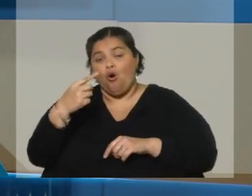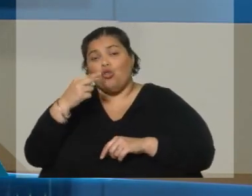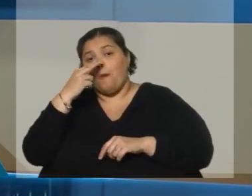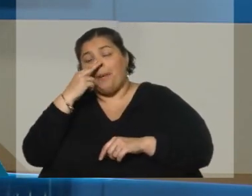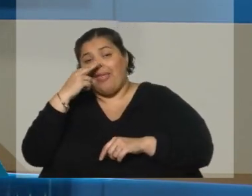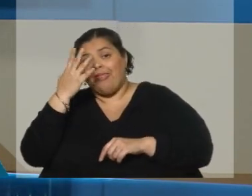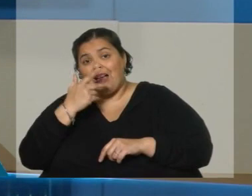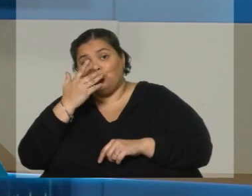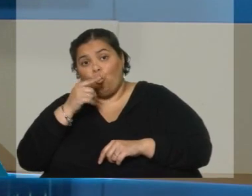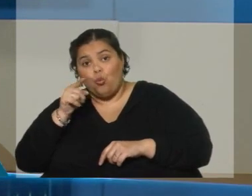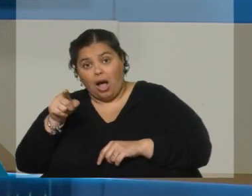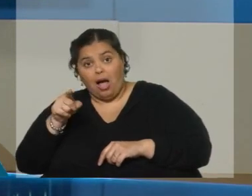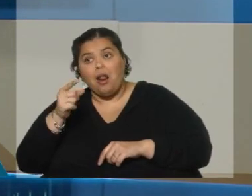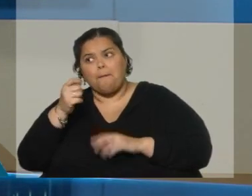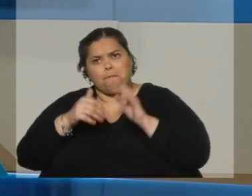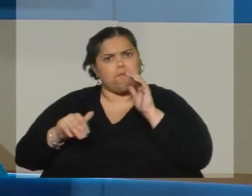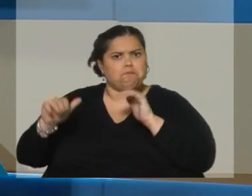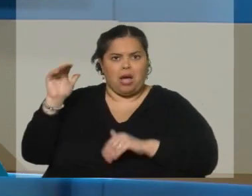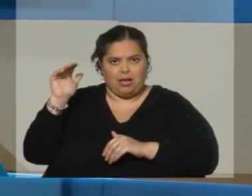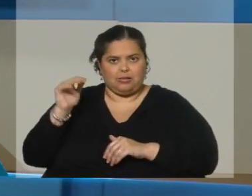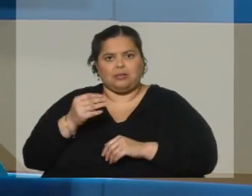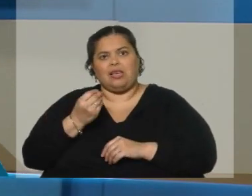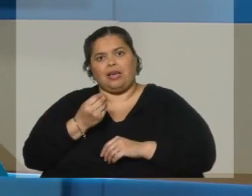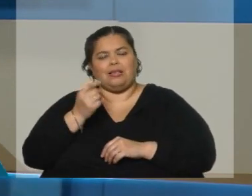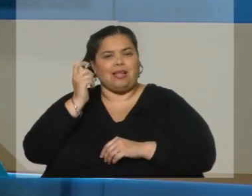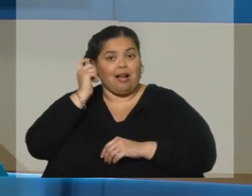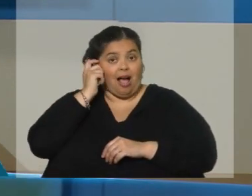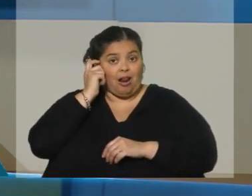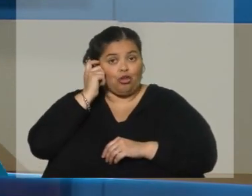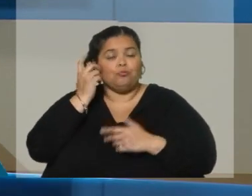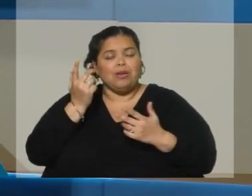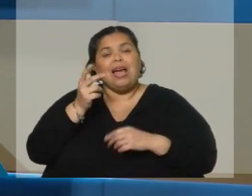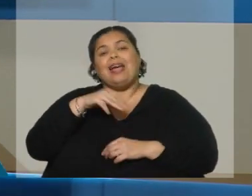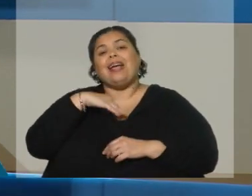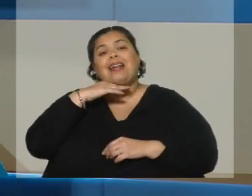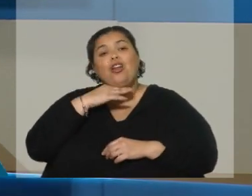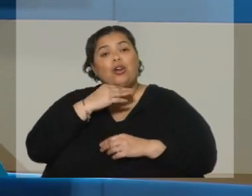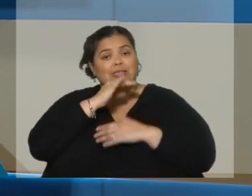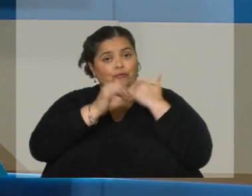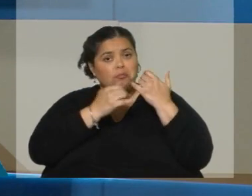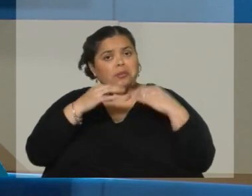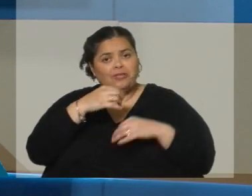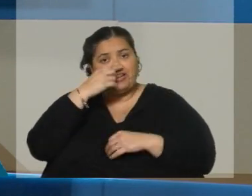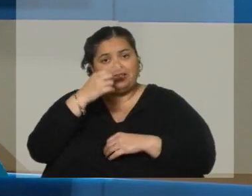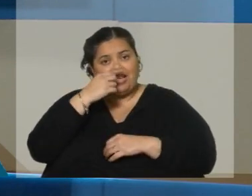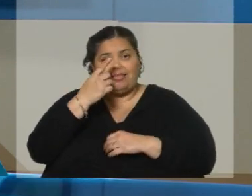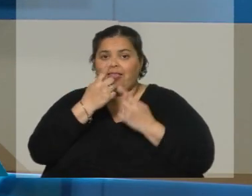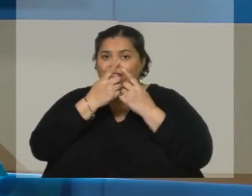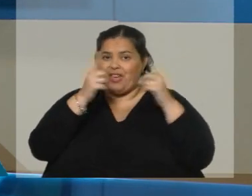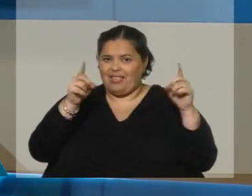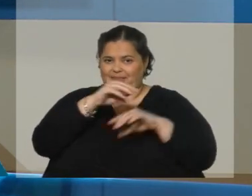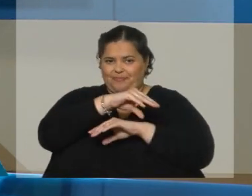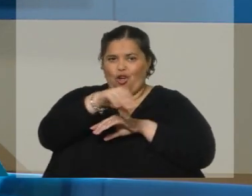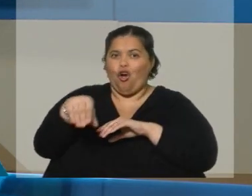arriba que San Carlos. Y en Canelones, también, hay algunos datos interesantes. Es notoria la diferencia entre la costa y, por ejemplo, el